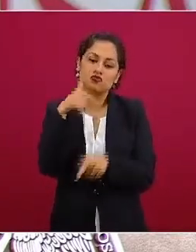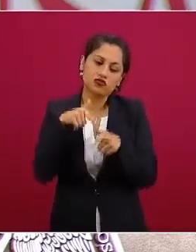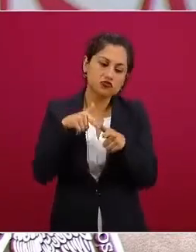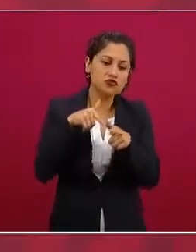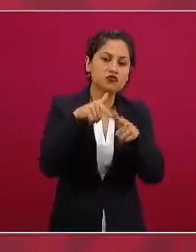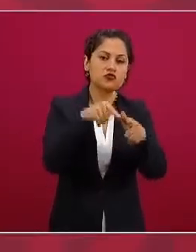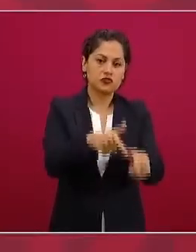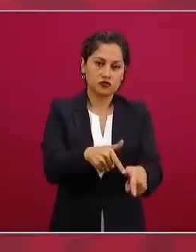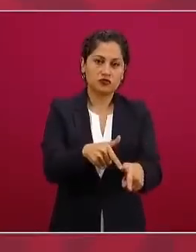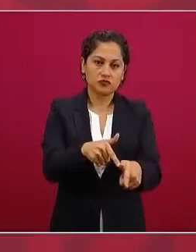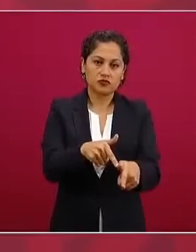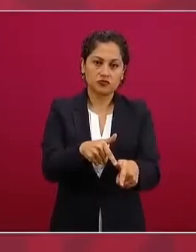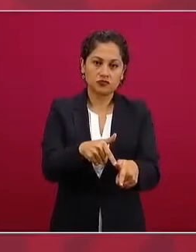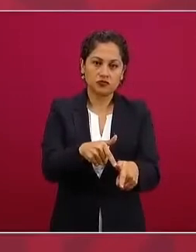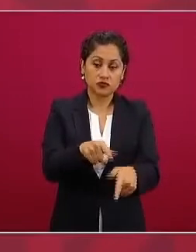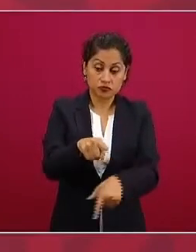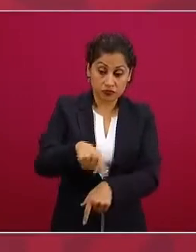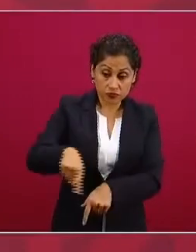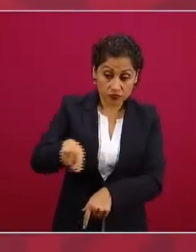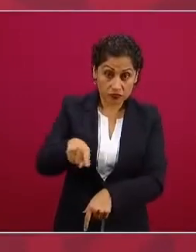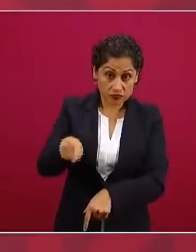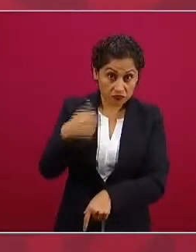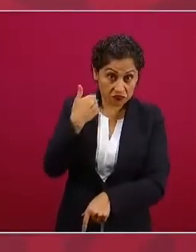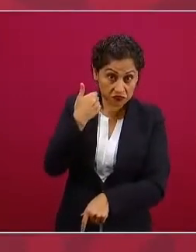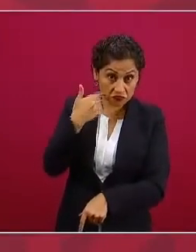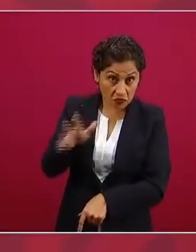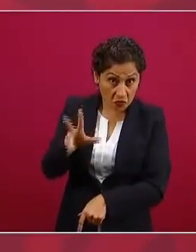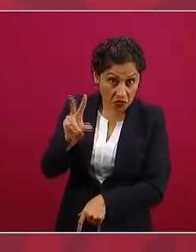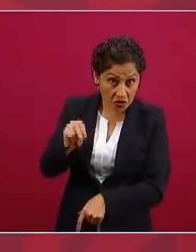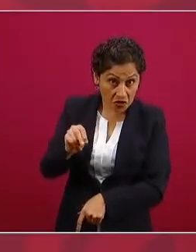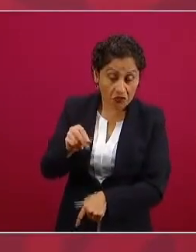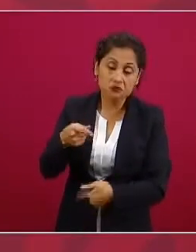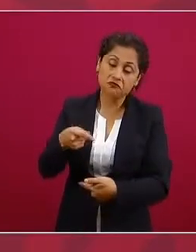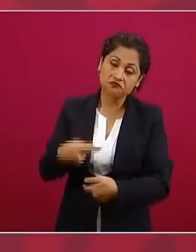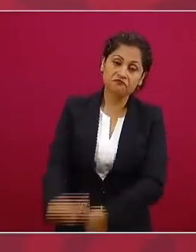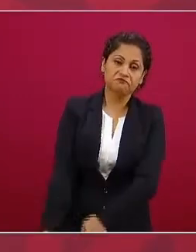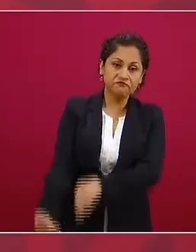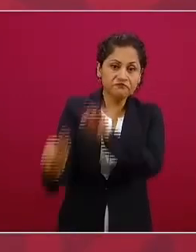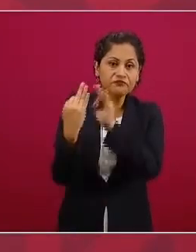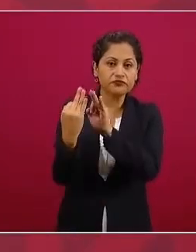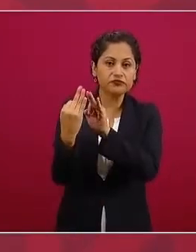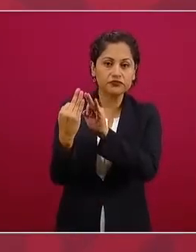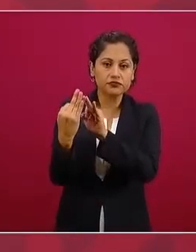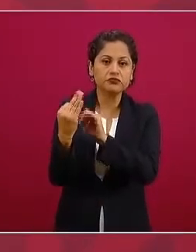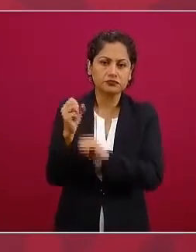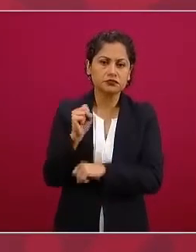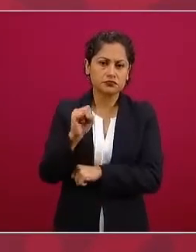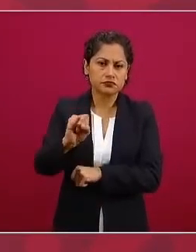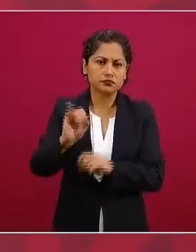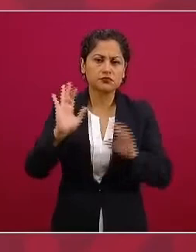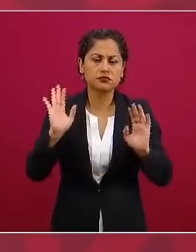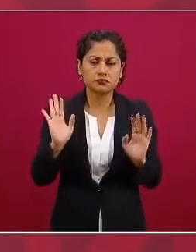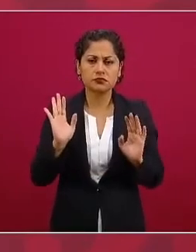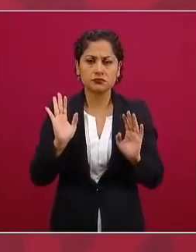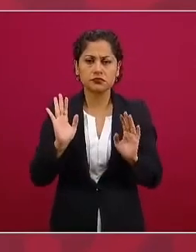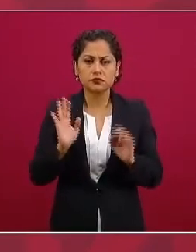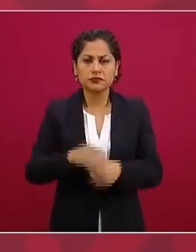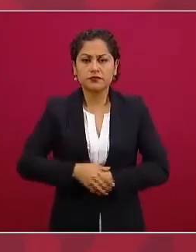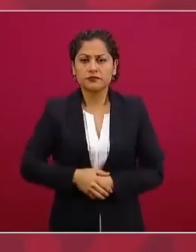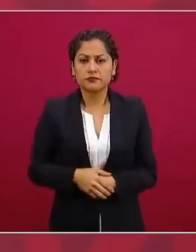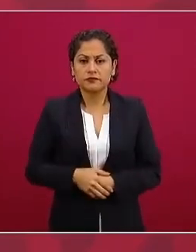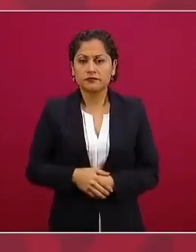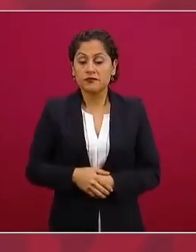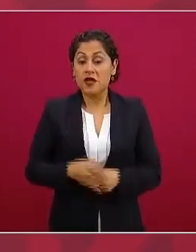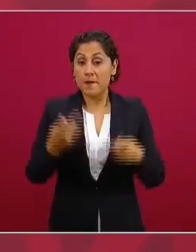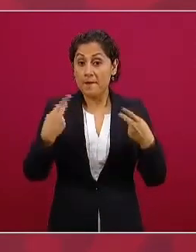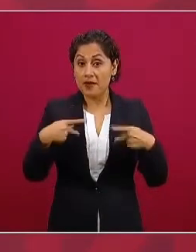todo aquel que este quiera impedir